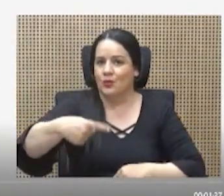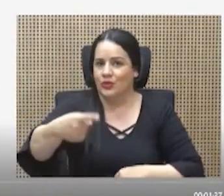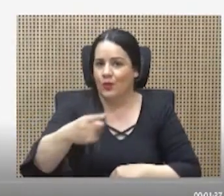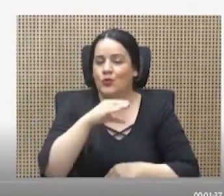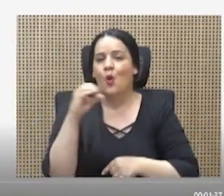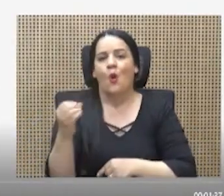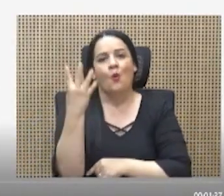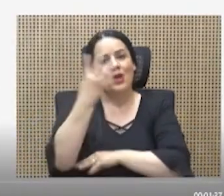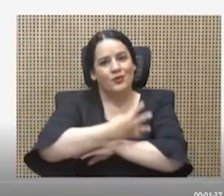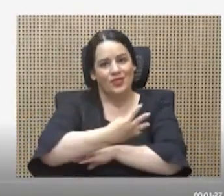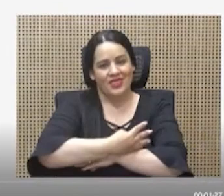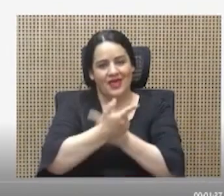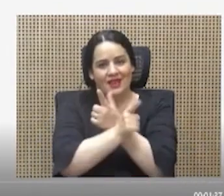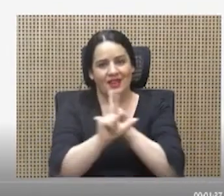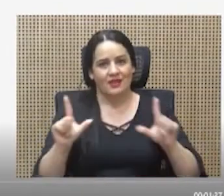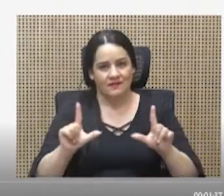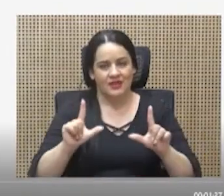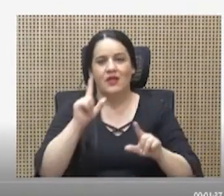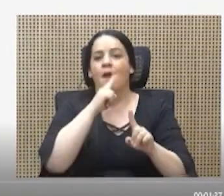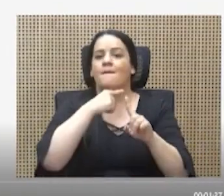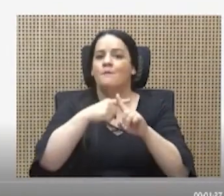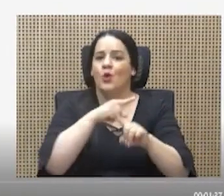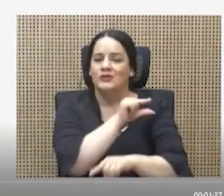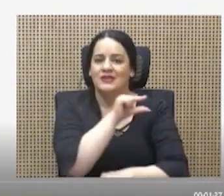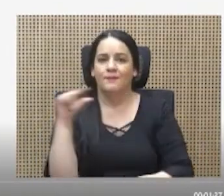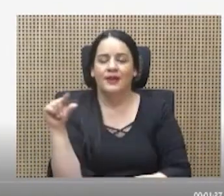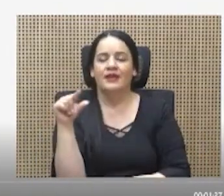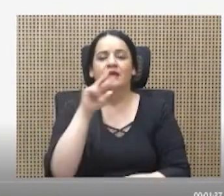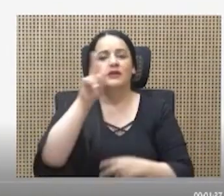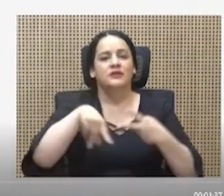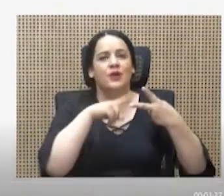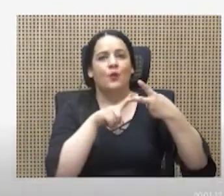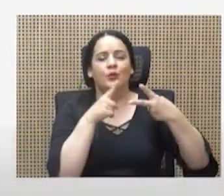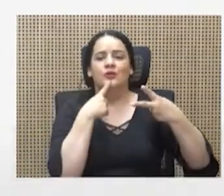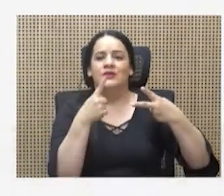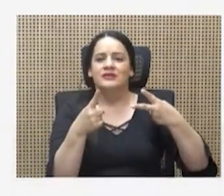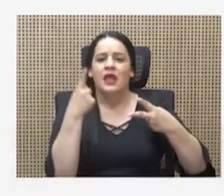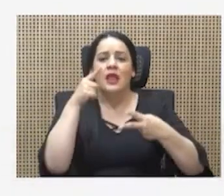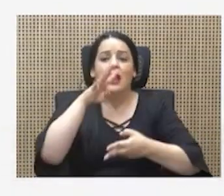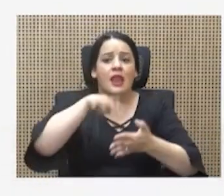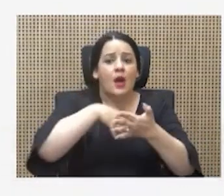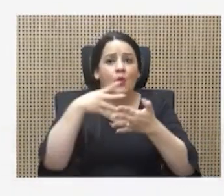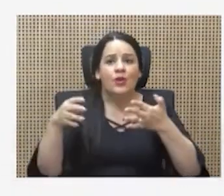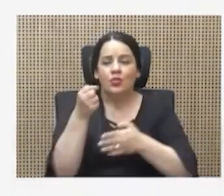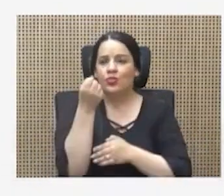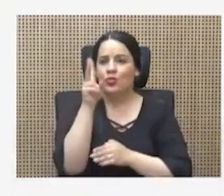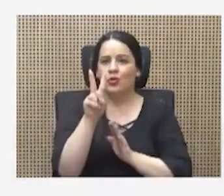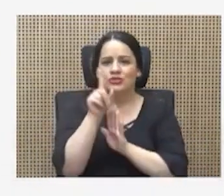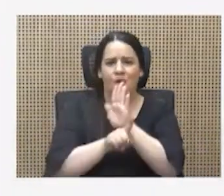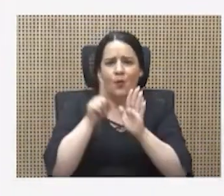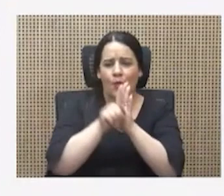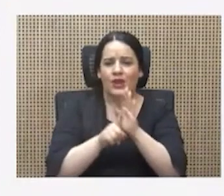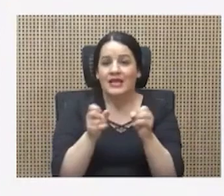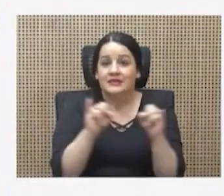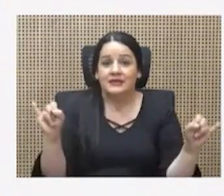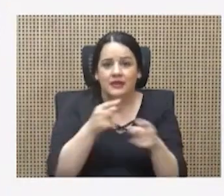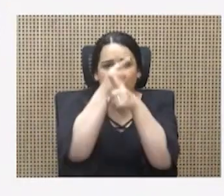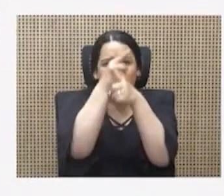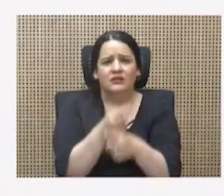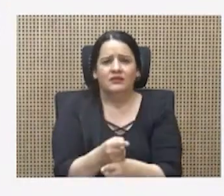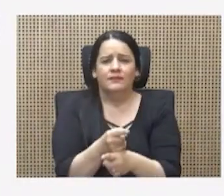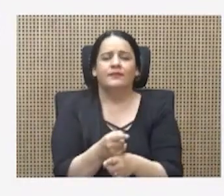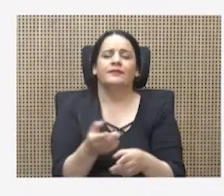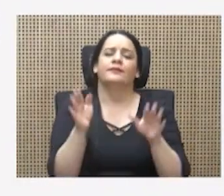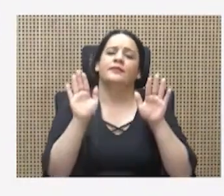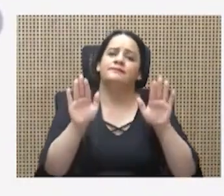consecutivos por semana. Segundo, dicen por ahí que las jornadas van a ser de 12 horas sin descanso. Señores,